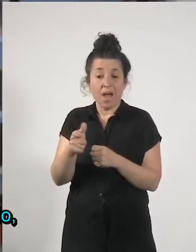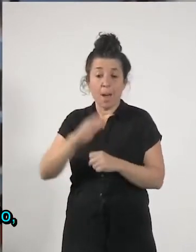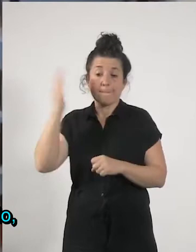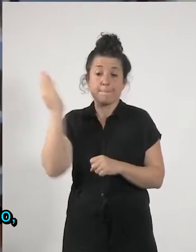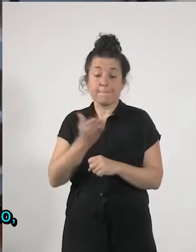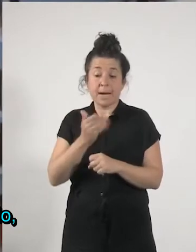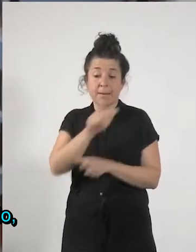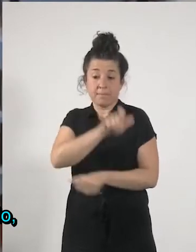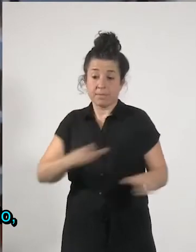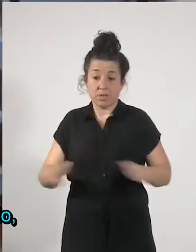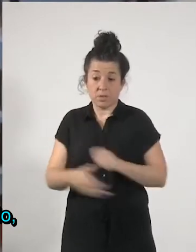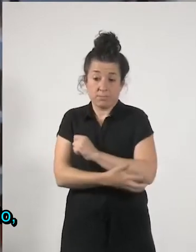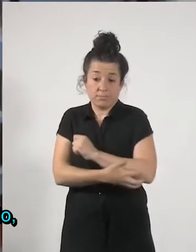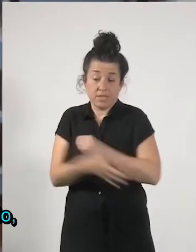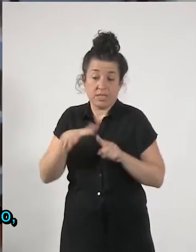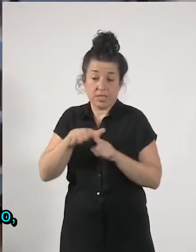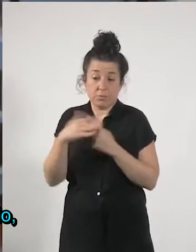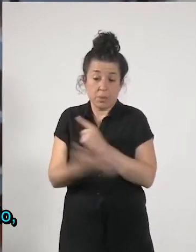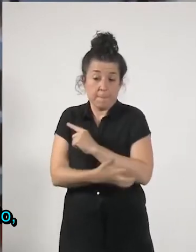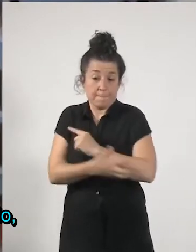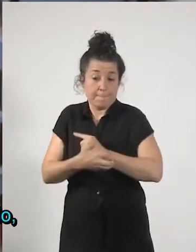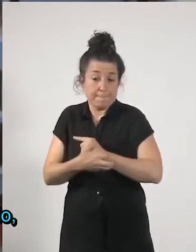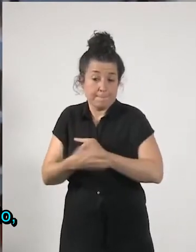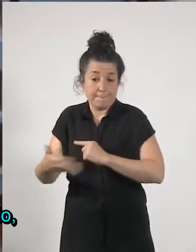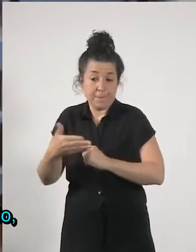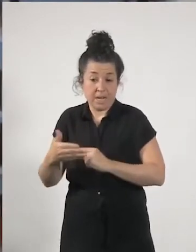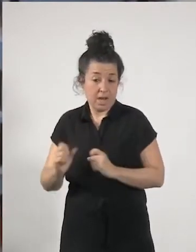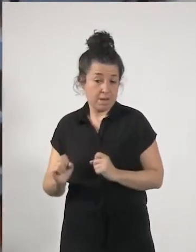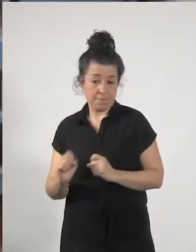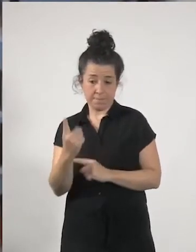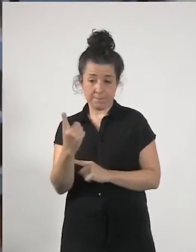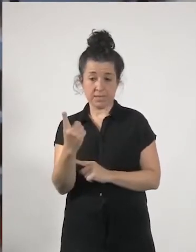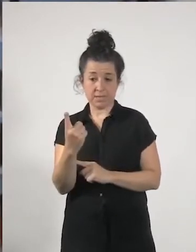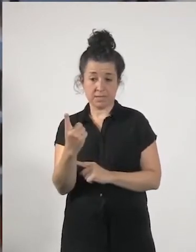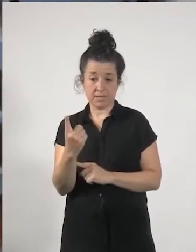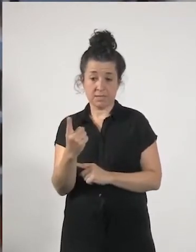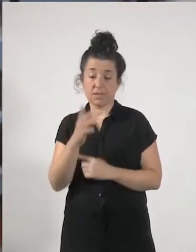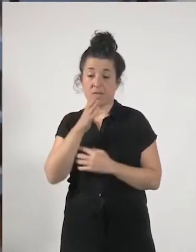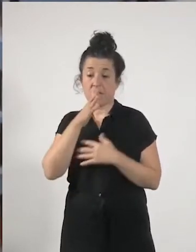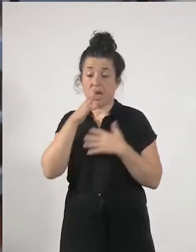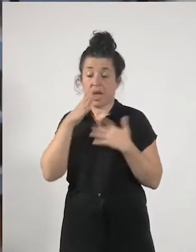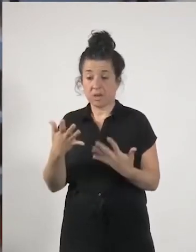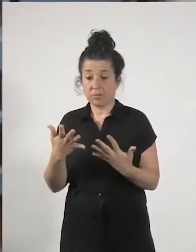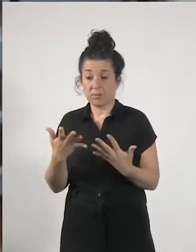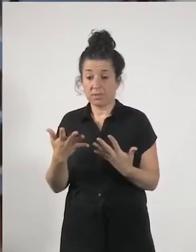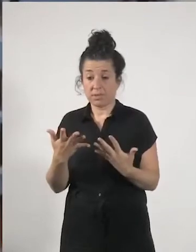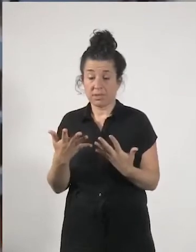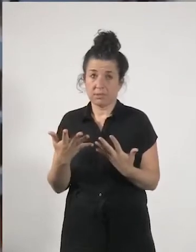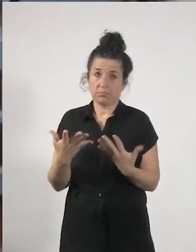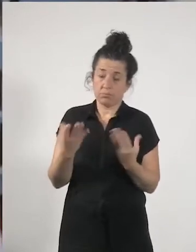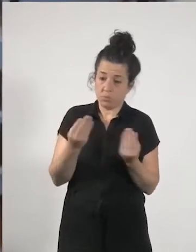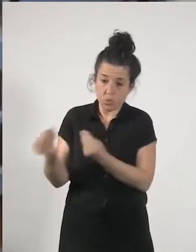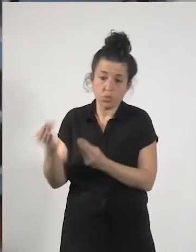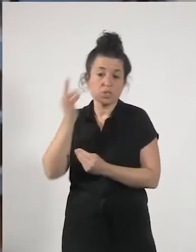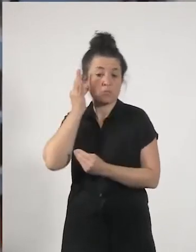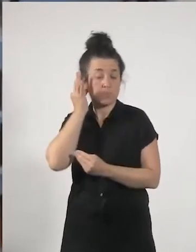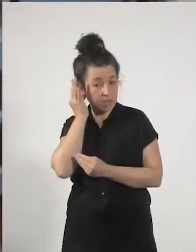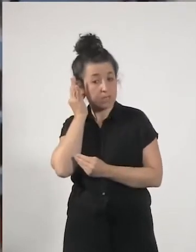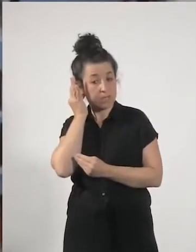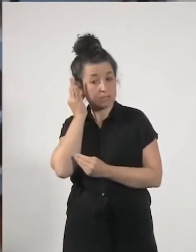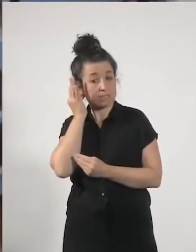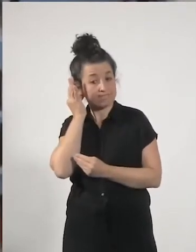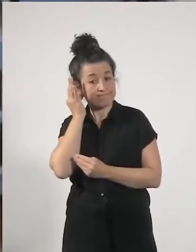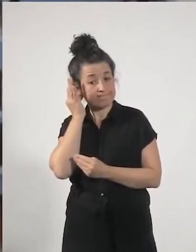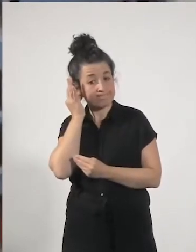y en este sentido pues es evidente que muchas mujeres no todas pero muchas mujeres